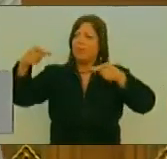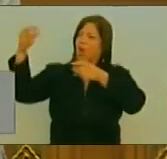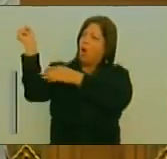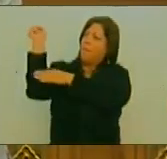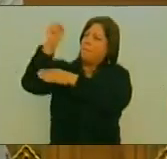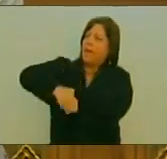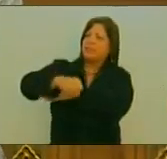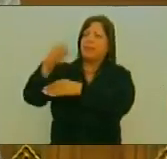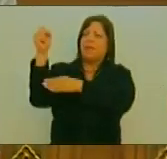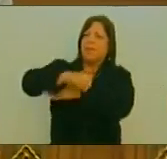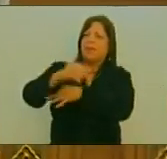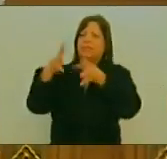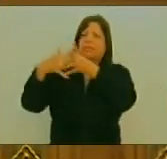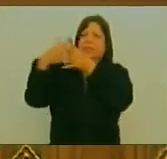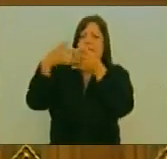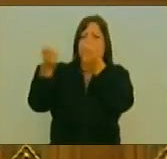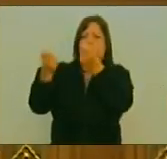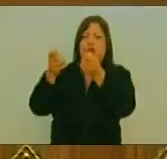Del imperialismo Norteamericano